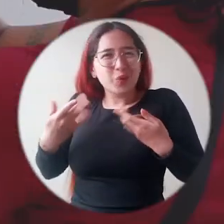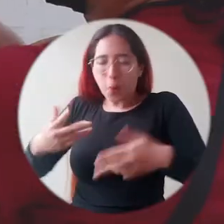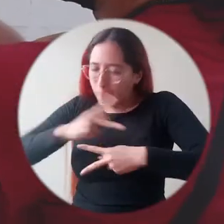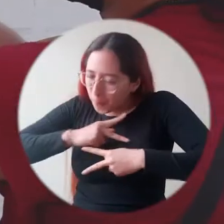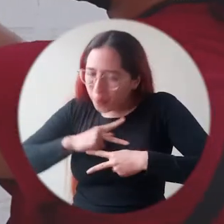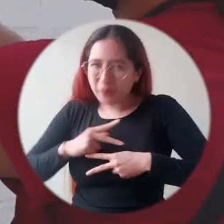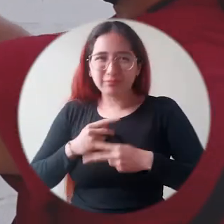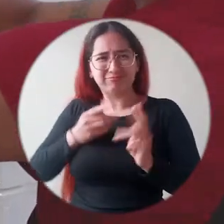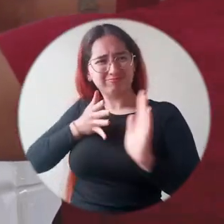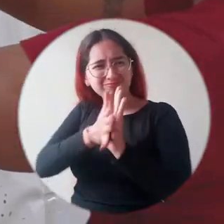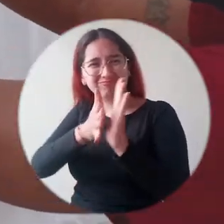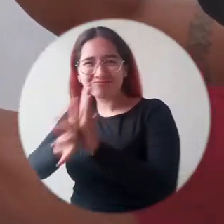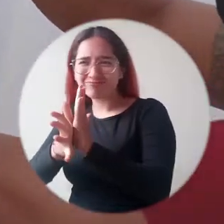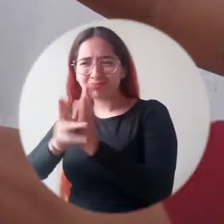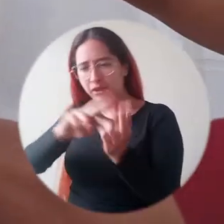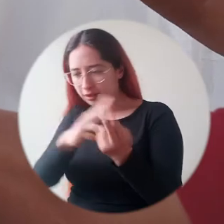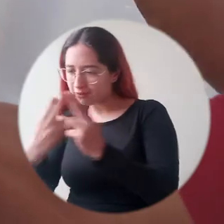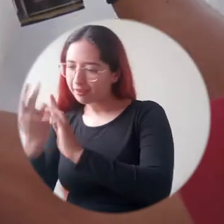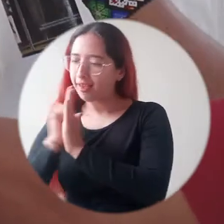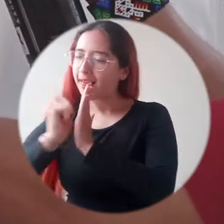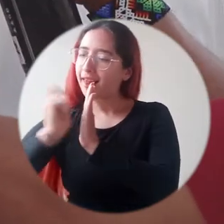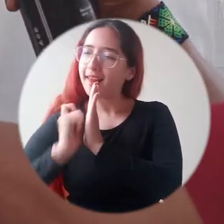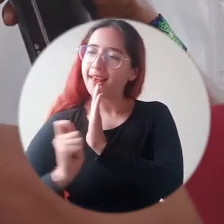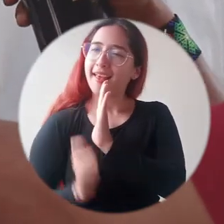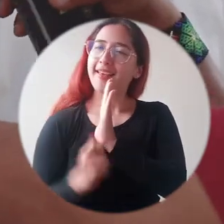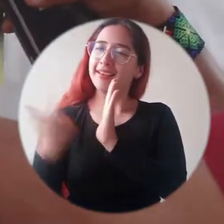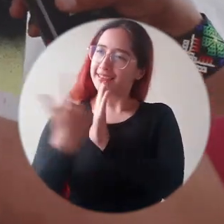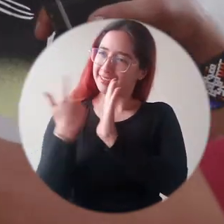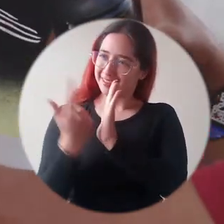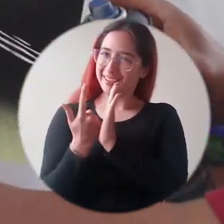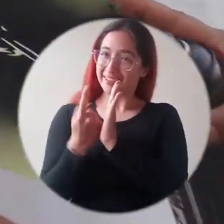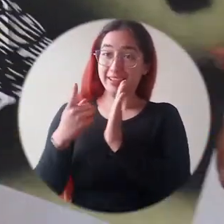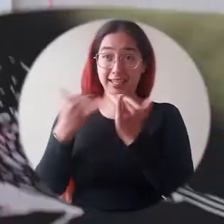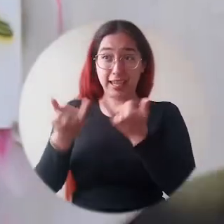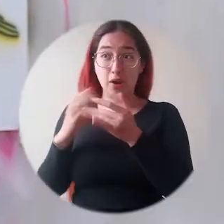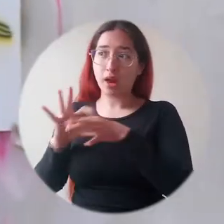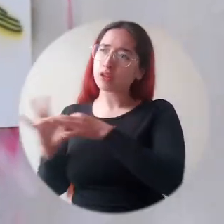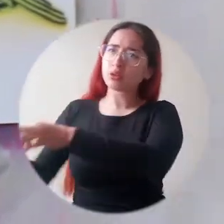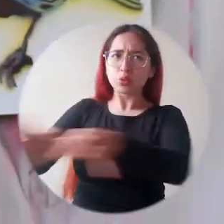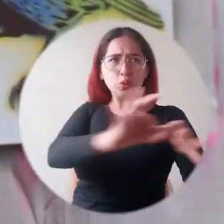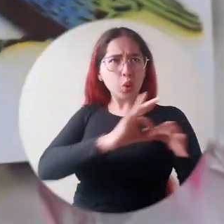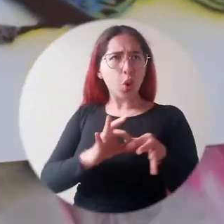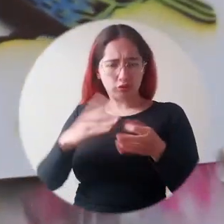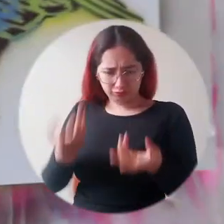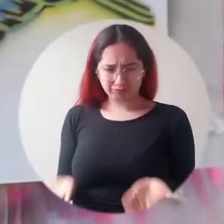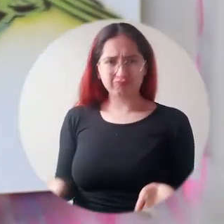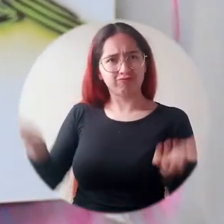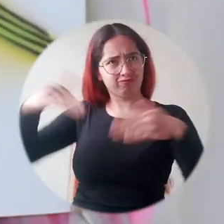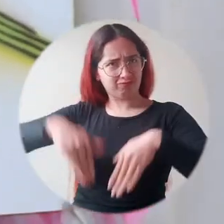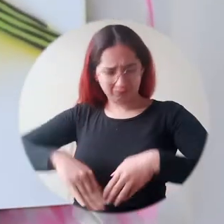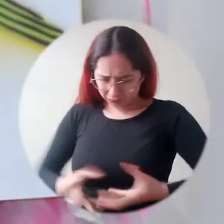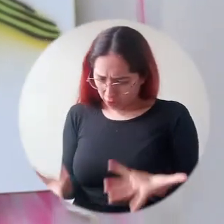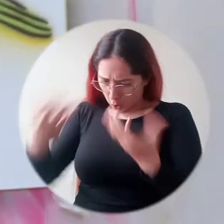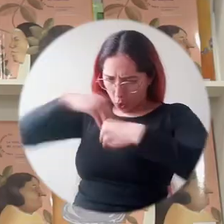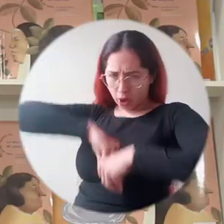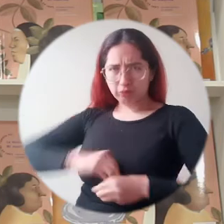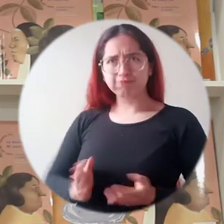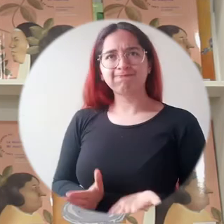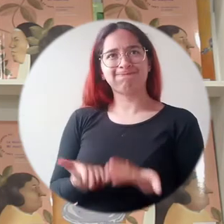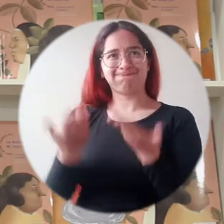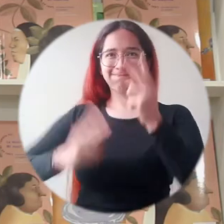que contemos esas historias propias y que construyamos juntos este patrimonio vivo,